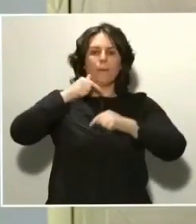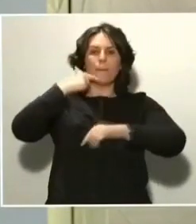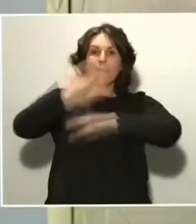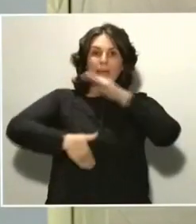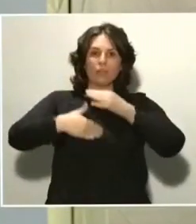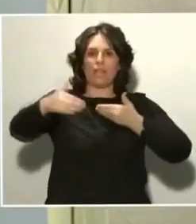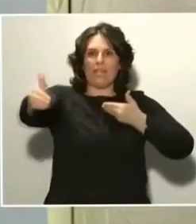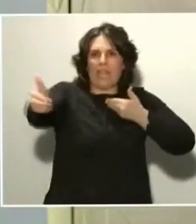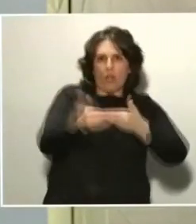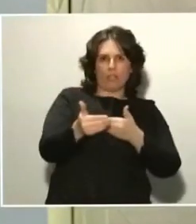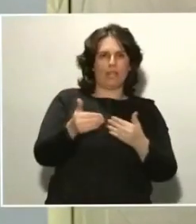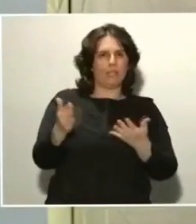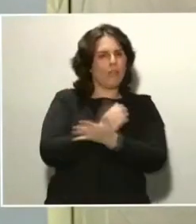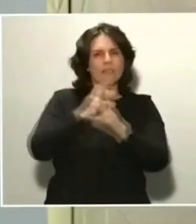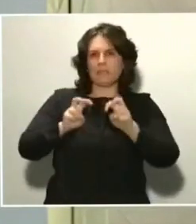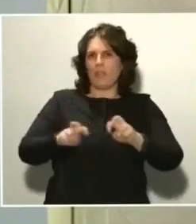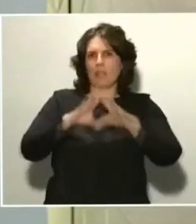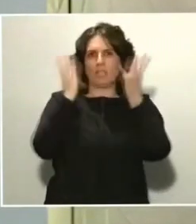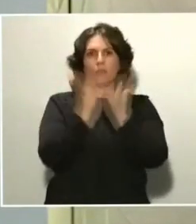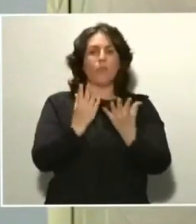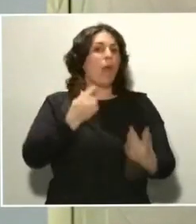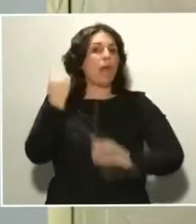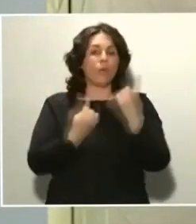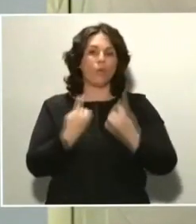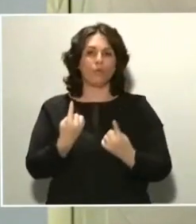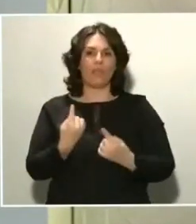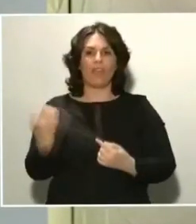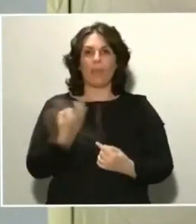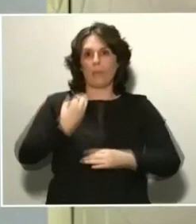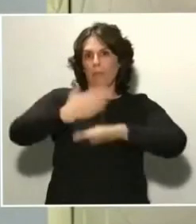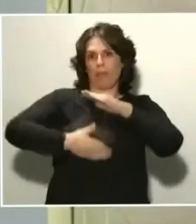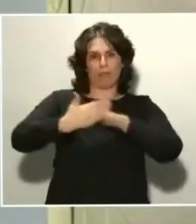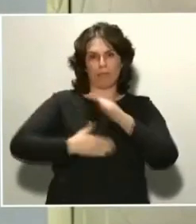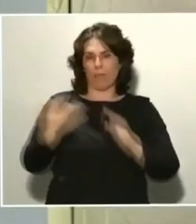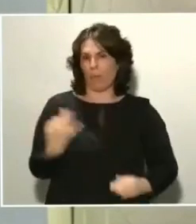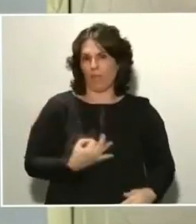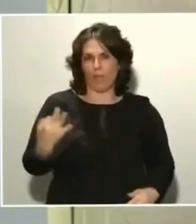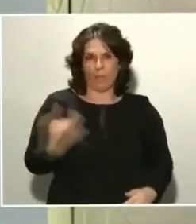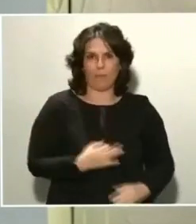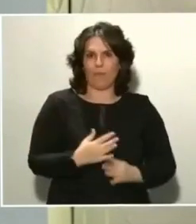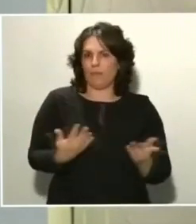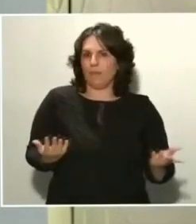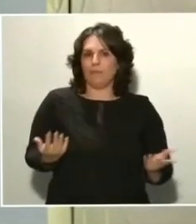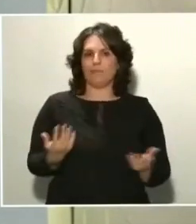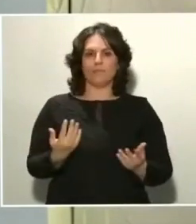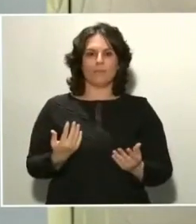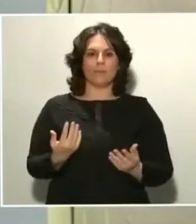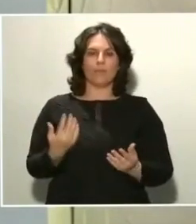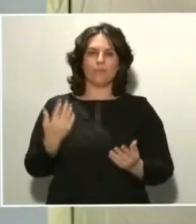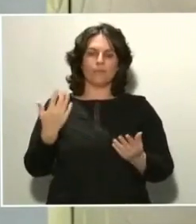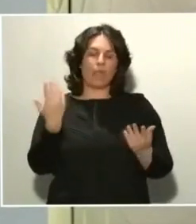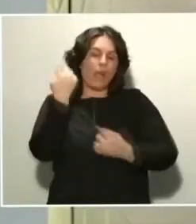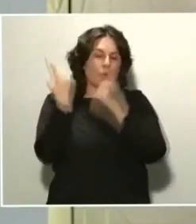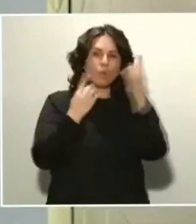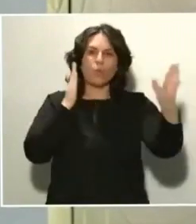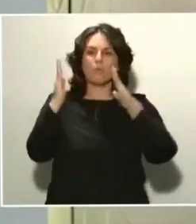plazos que son inexorables. Hay veces, hay momentos en los cuales en la investigación hay que esperar a que